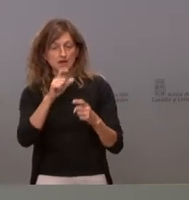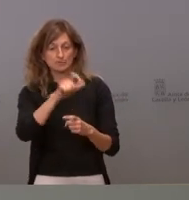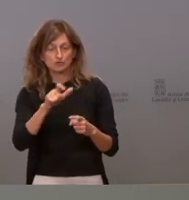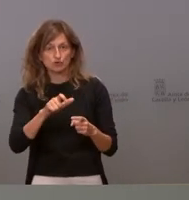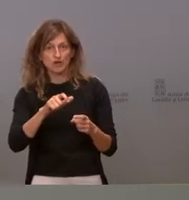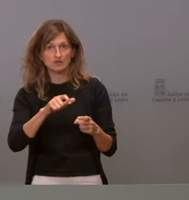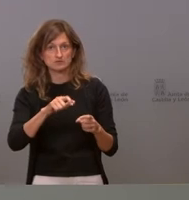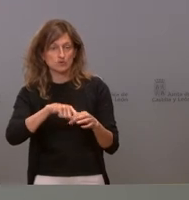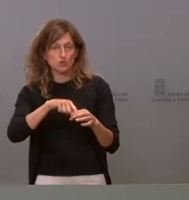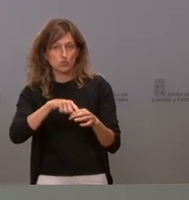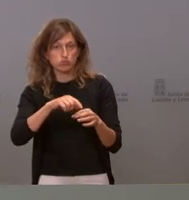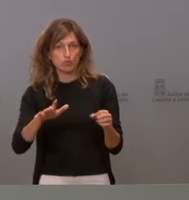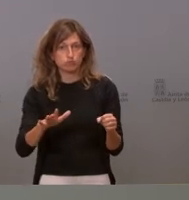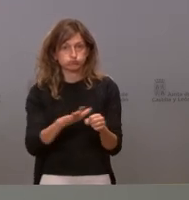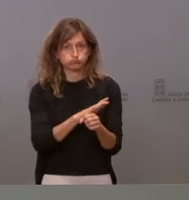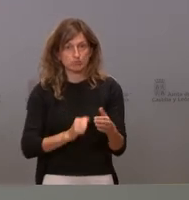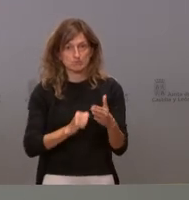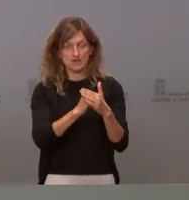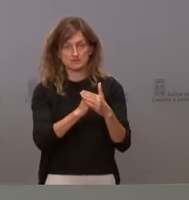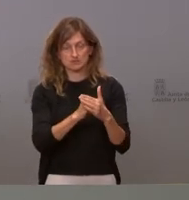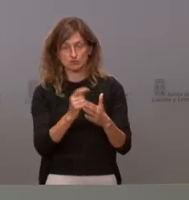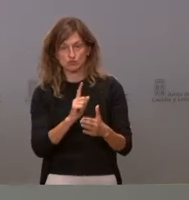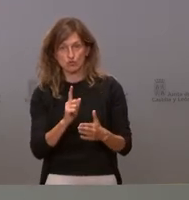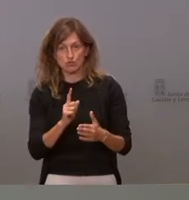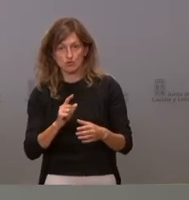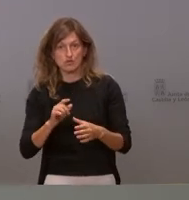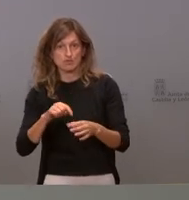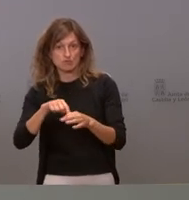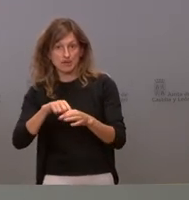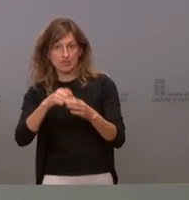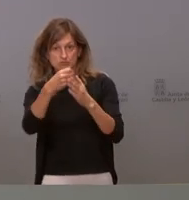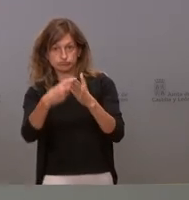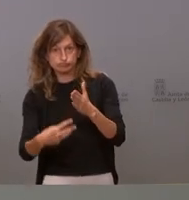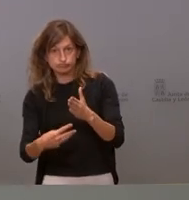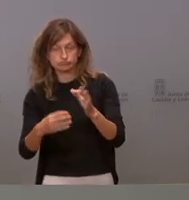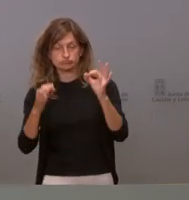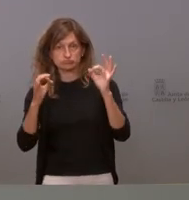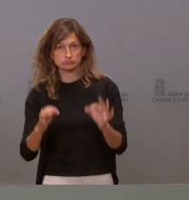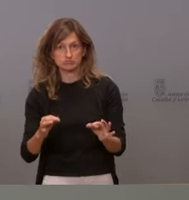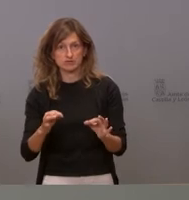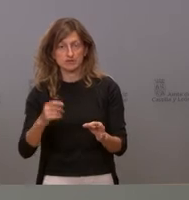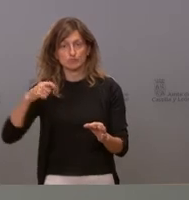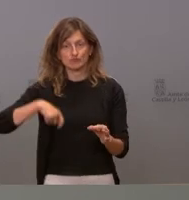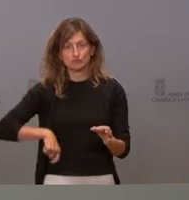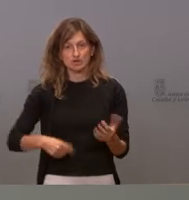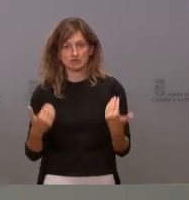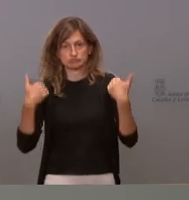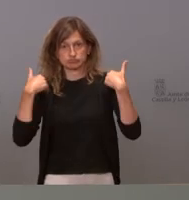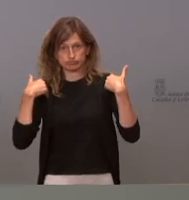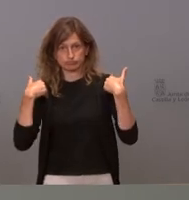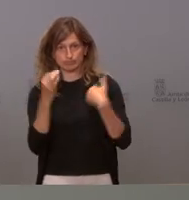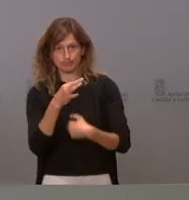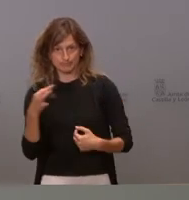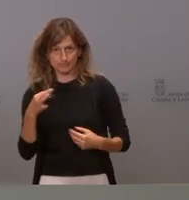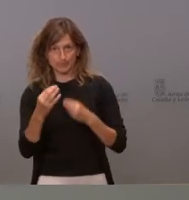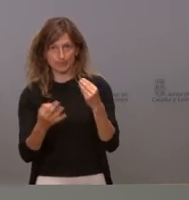máximos y desde luego que los mínimos sean cupos que permitan mantener la competencia de los profesionales el